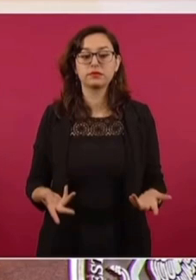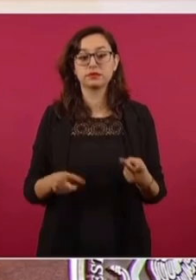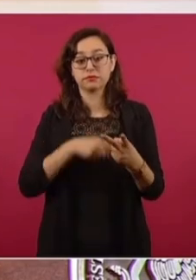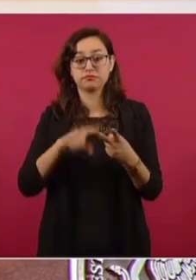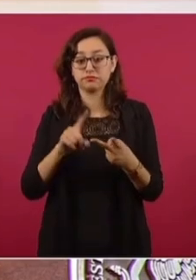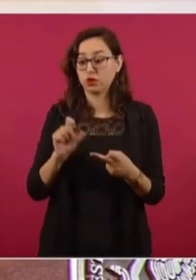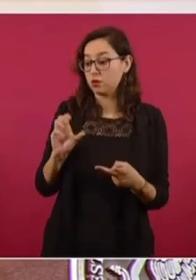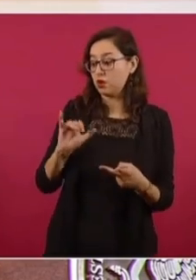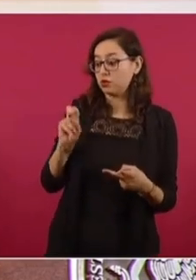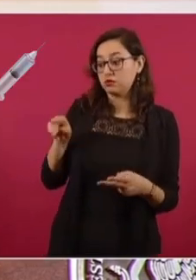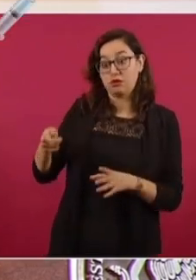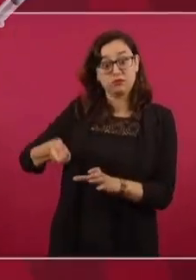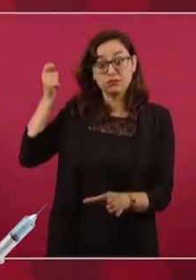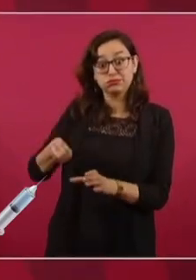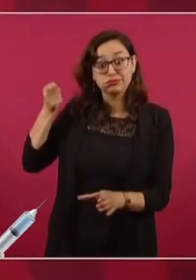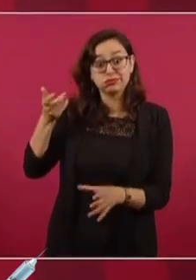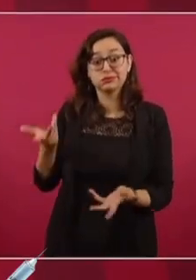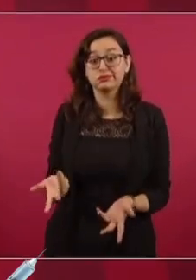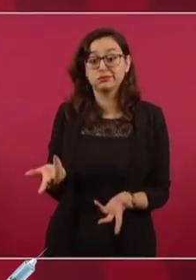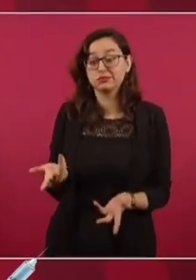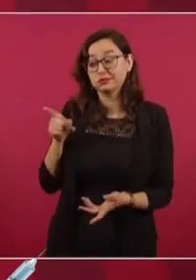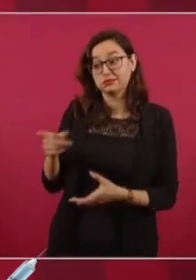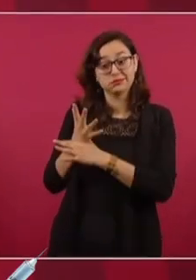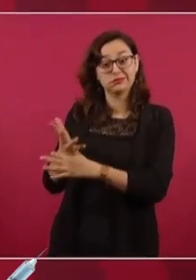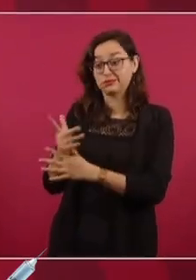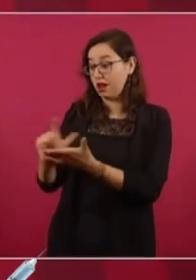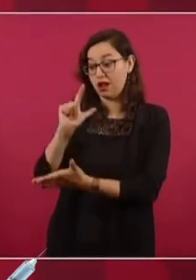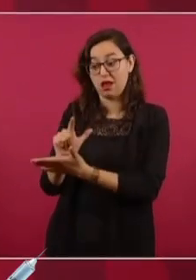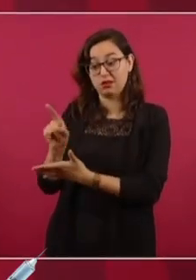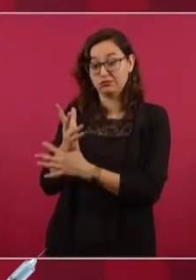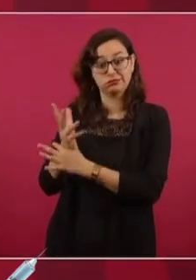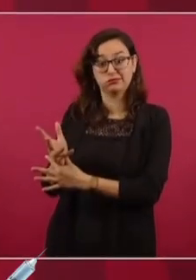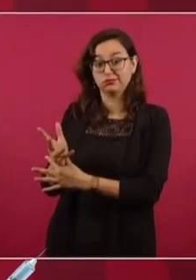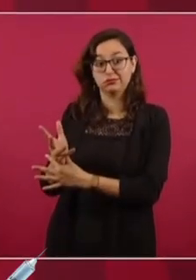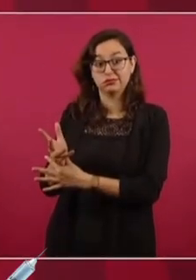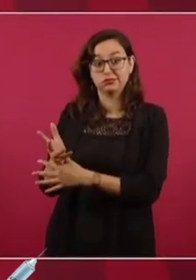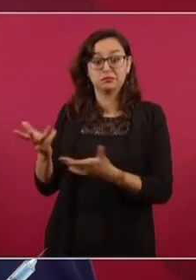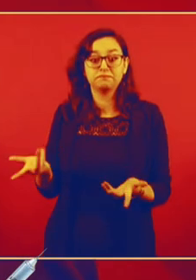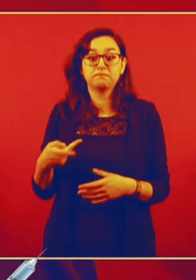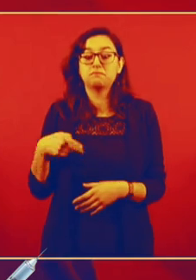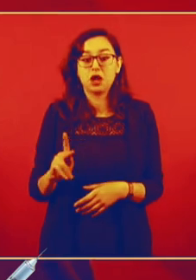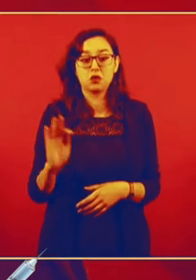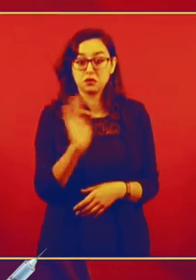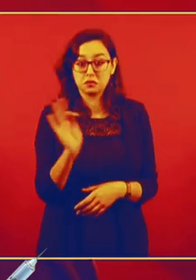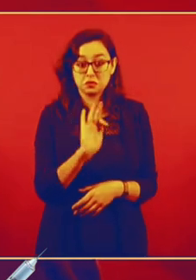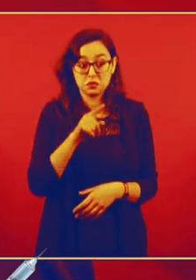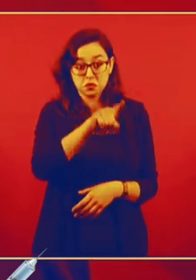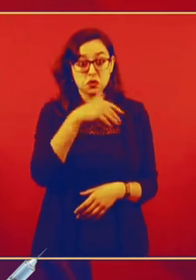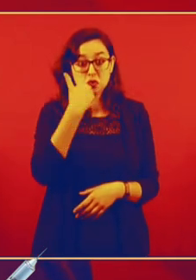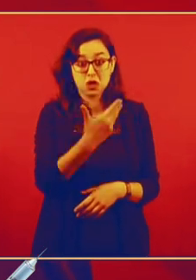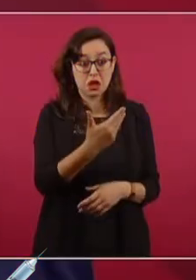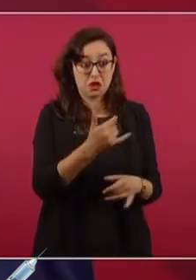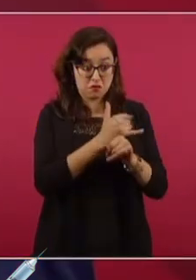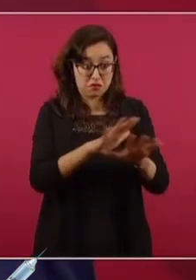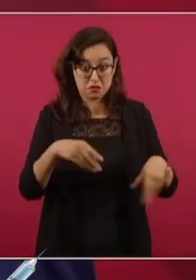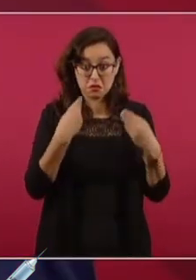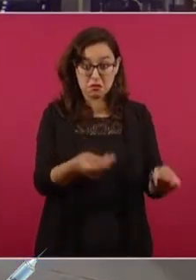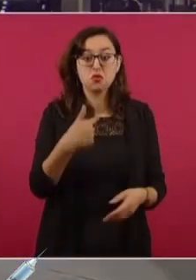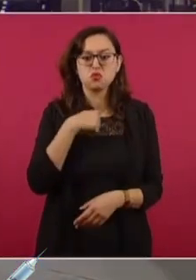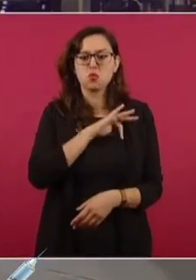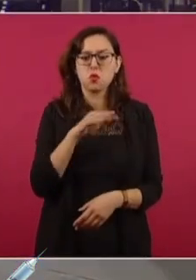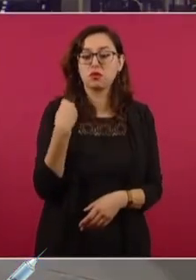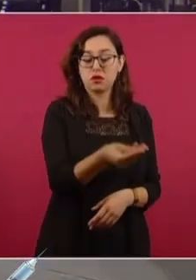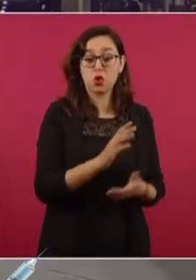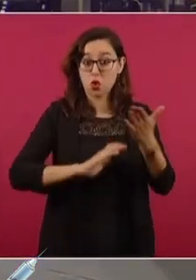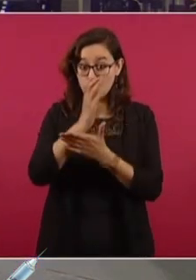Acerca de la resolución de la Corte, pues aunque sea legal, y nos piden a nosotros información, no la vamos a negar. ¿O se haría